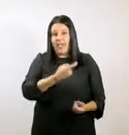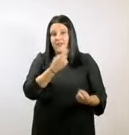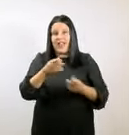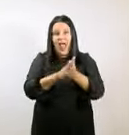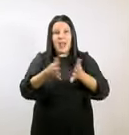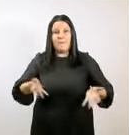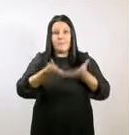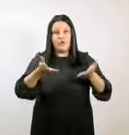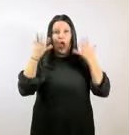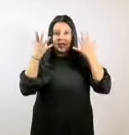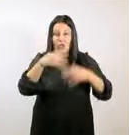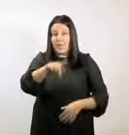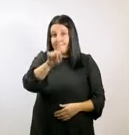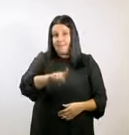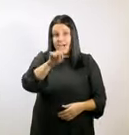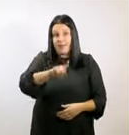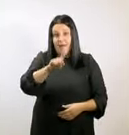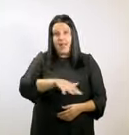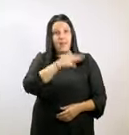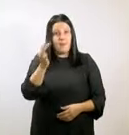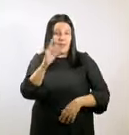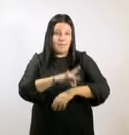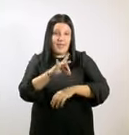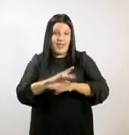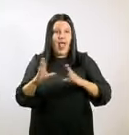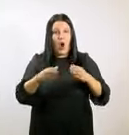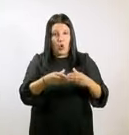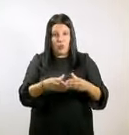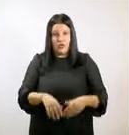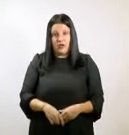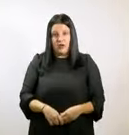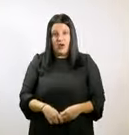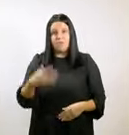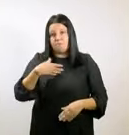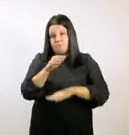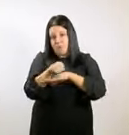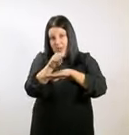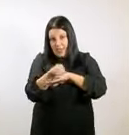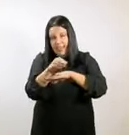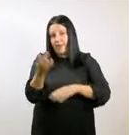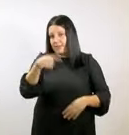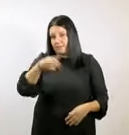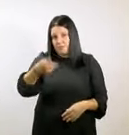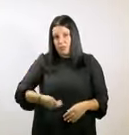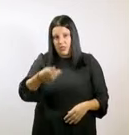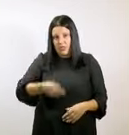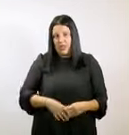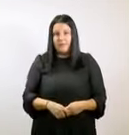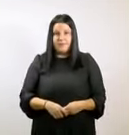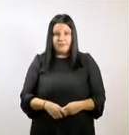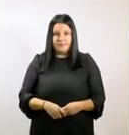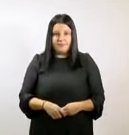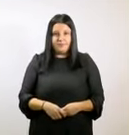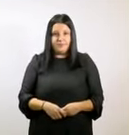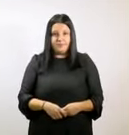y el impulso sobre todo a la medicina comunitaria, a la medicina preventiva como eje fundamental. Lamentablemente, tocó